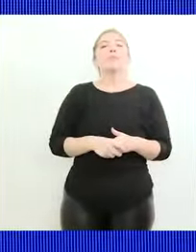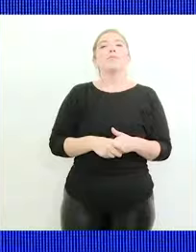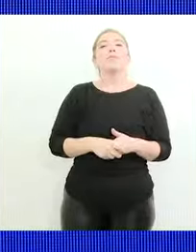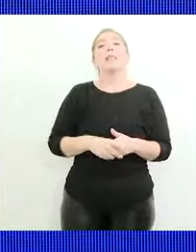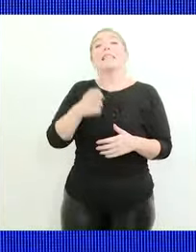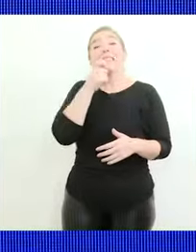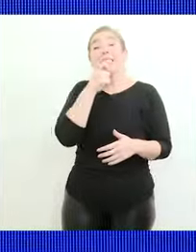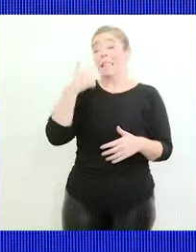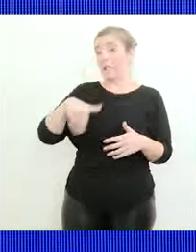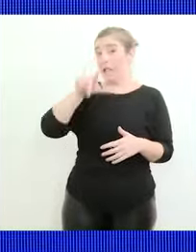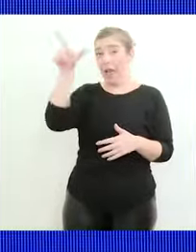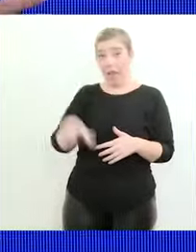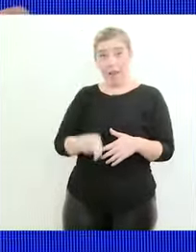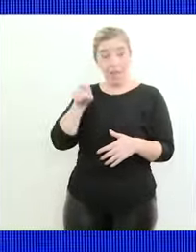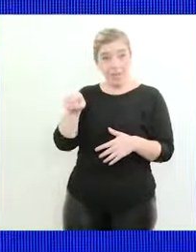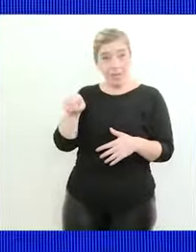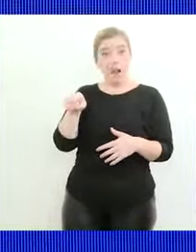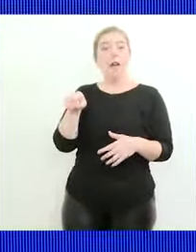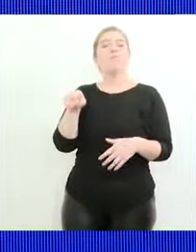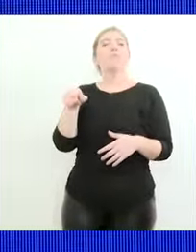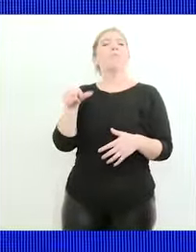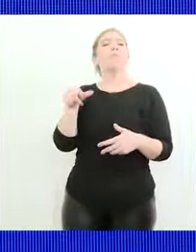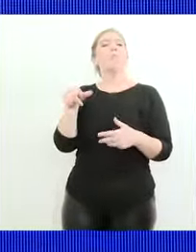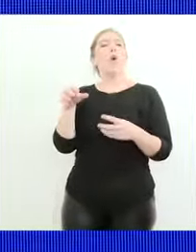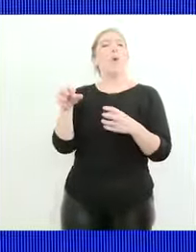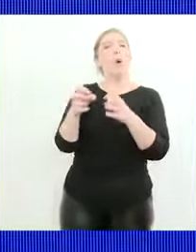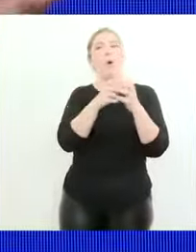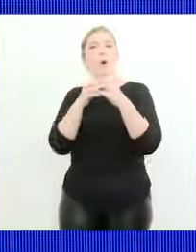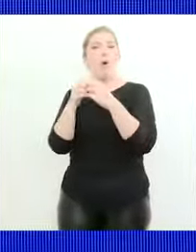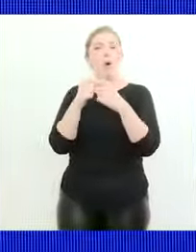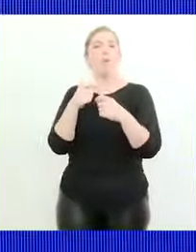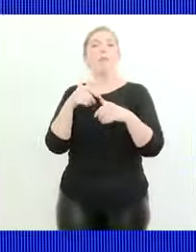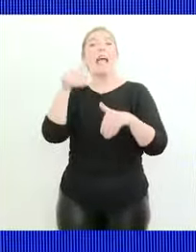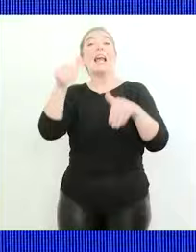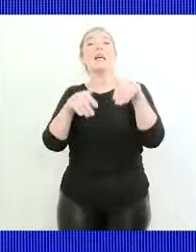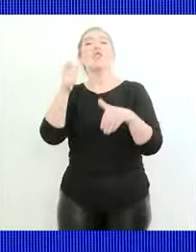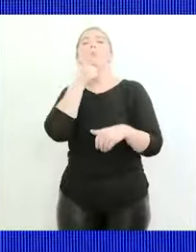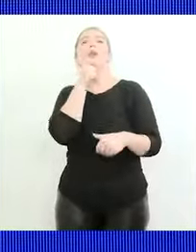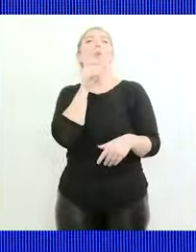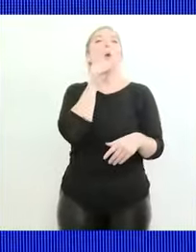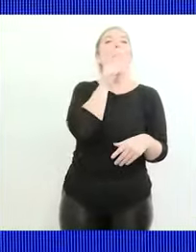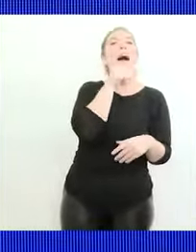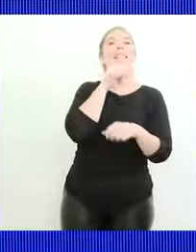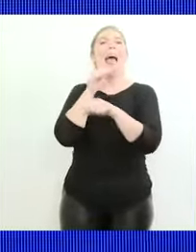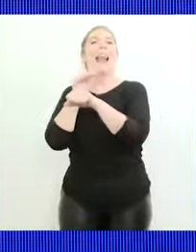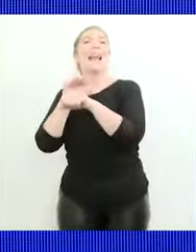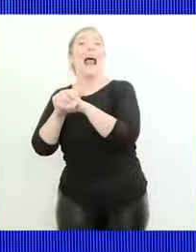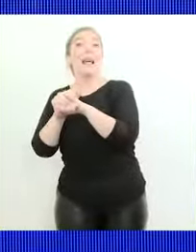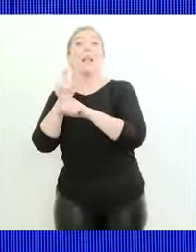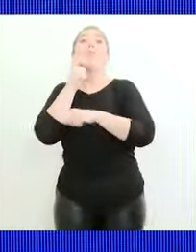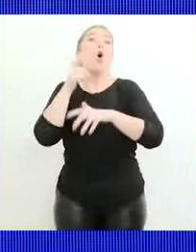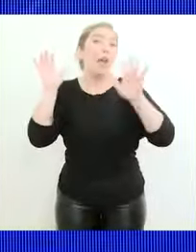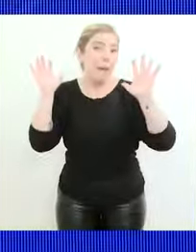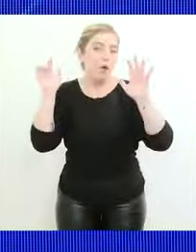si la Argentina estuviese discutiendo una elección que fuera masa o la reta por ejemplo yo hoy le diría